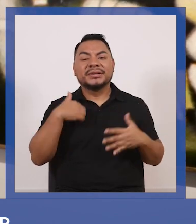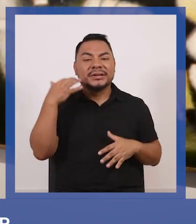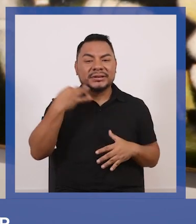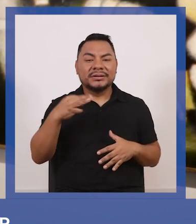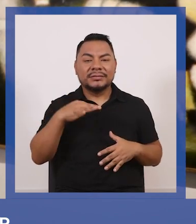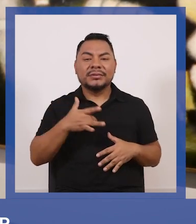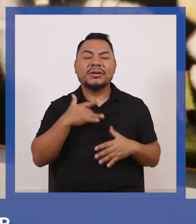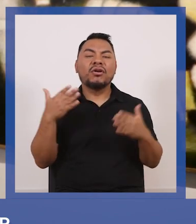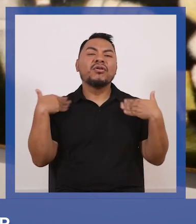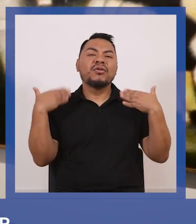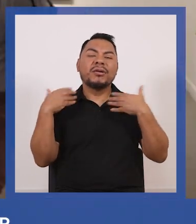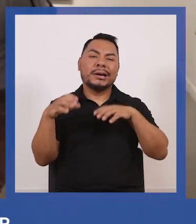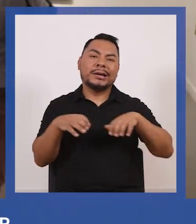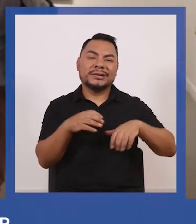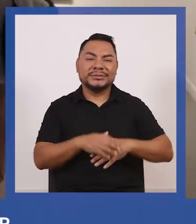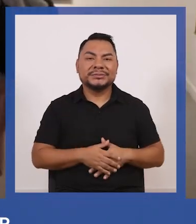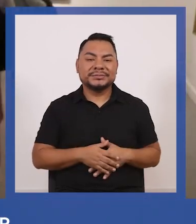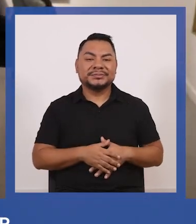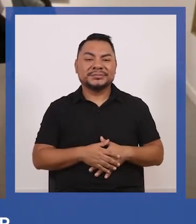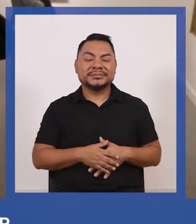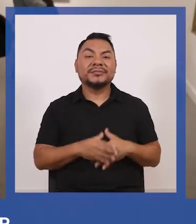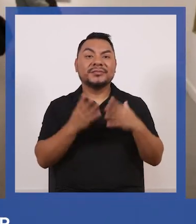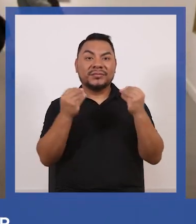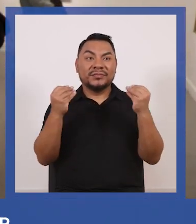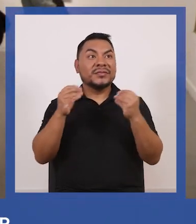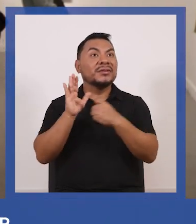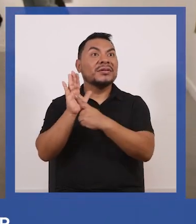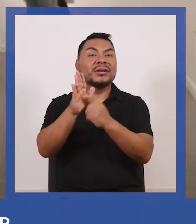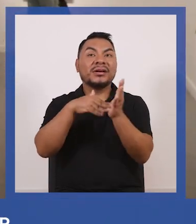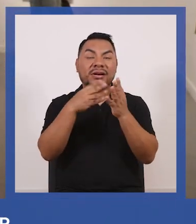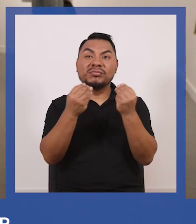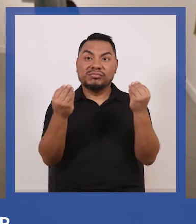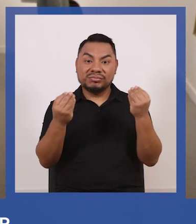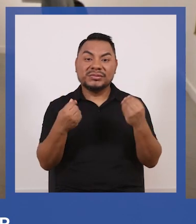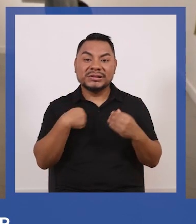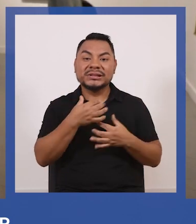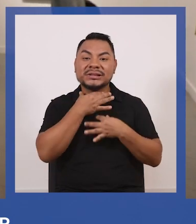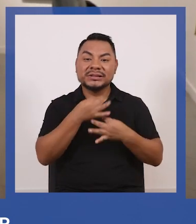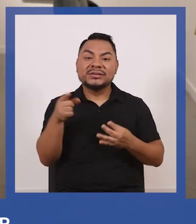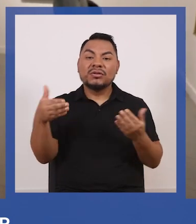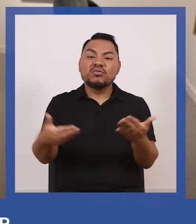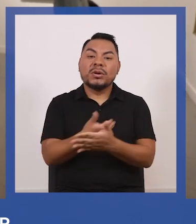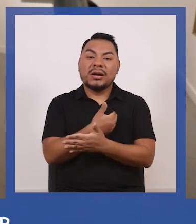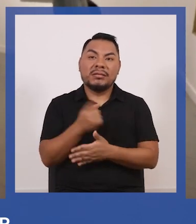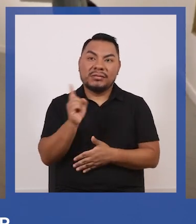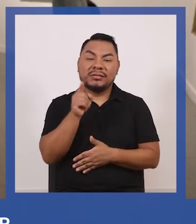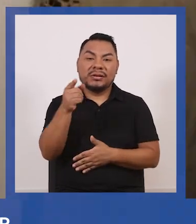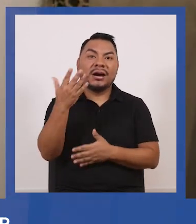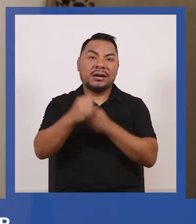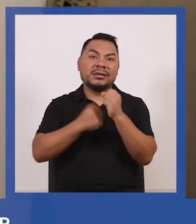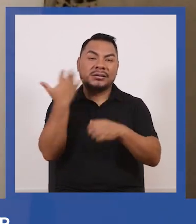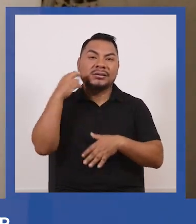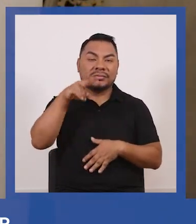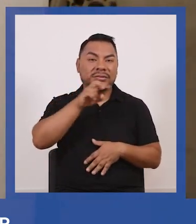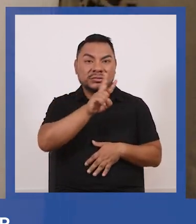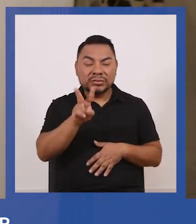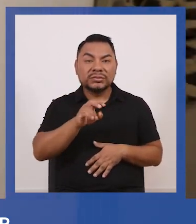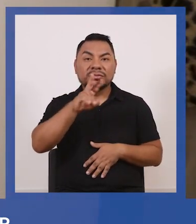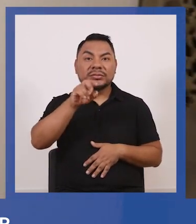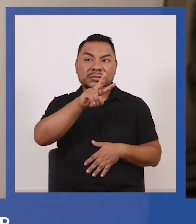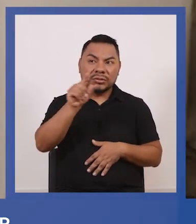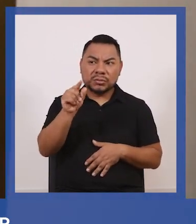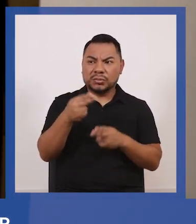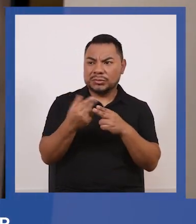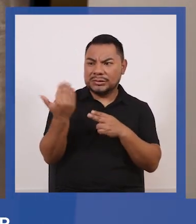siempre quedo contento con lo que hago hay muchas obras y es algo interesante que son nuevas son del año 2022 2021